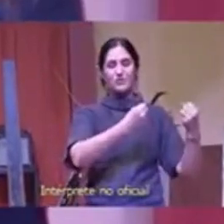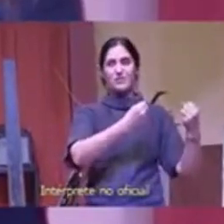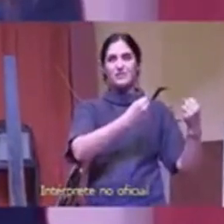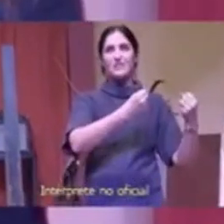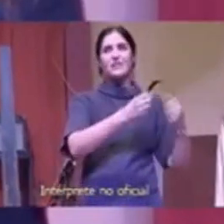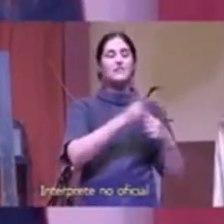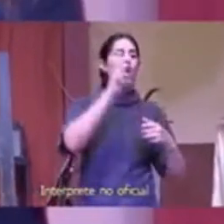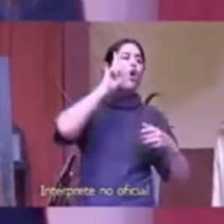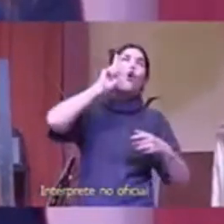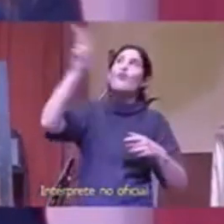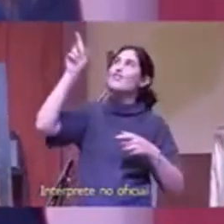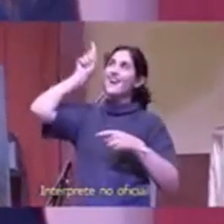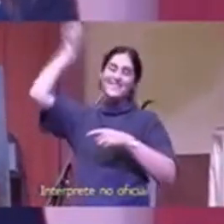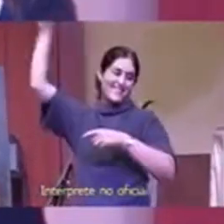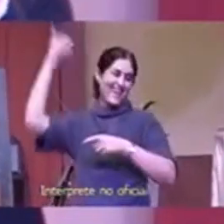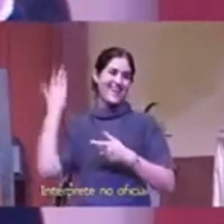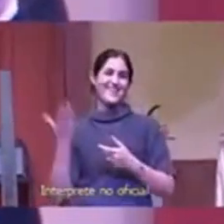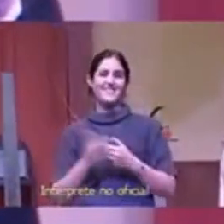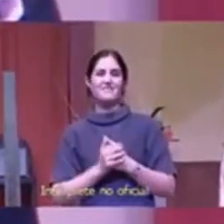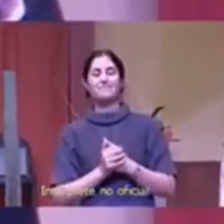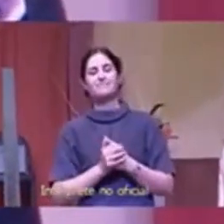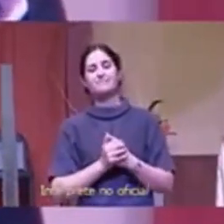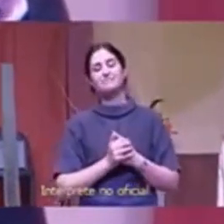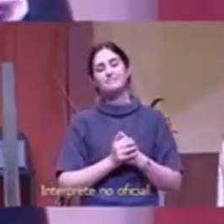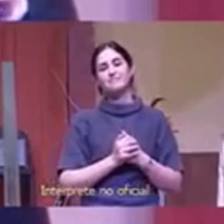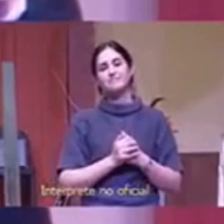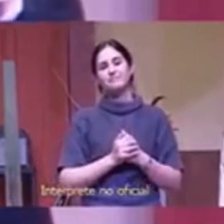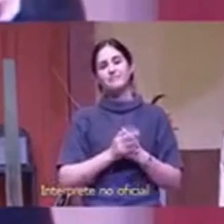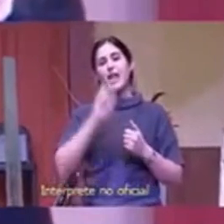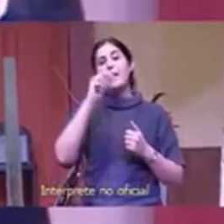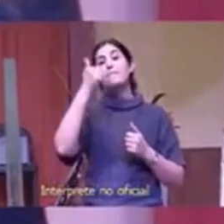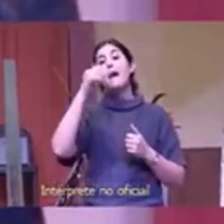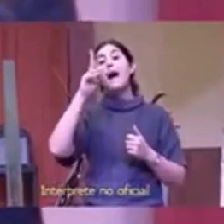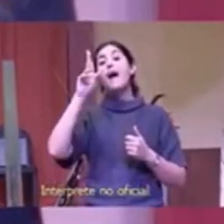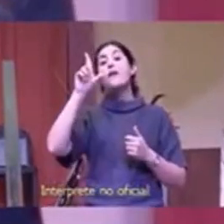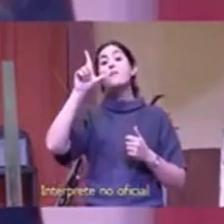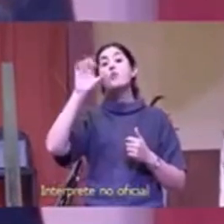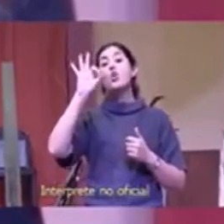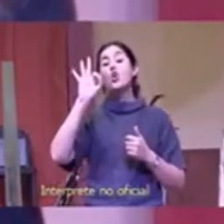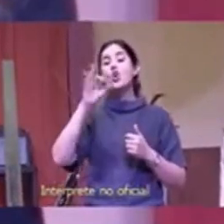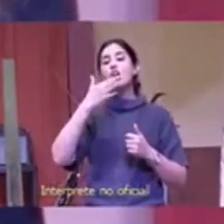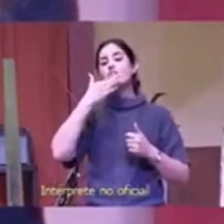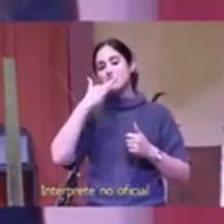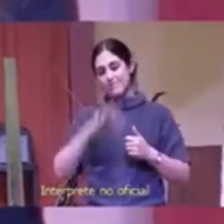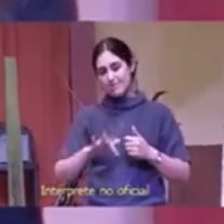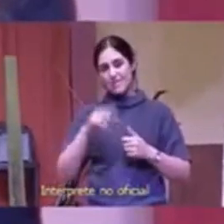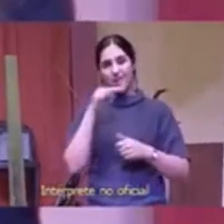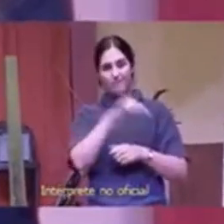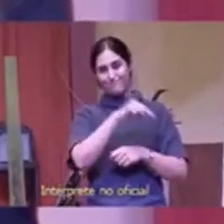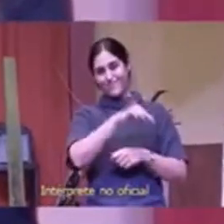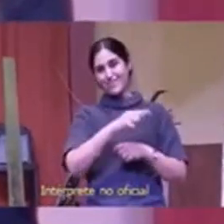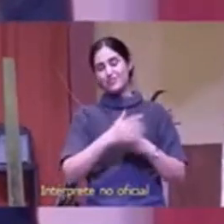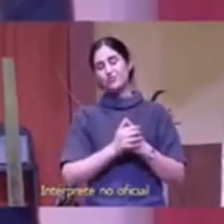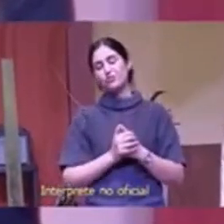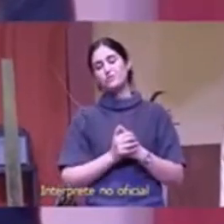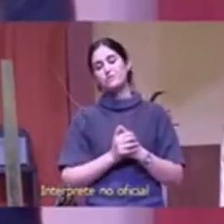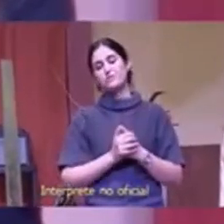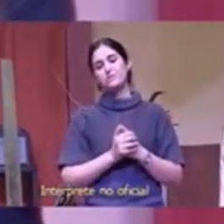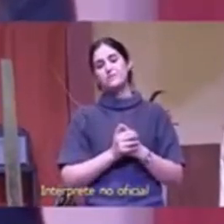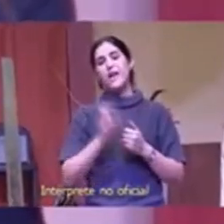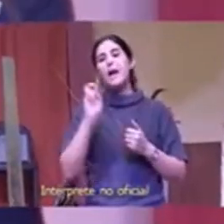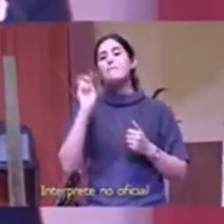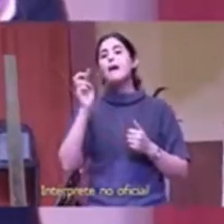el apóstol Pablo entendió eso él dijo todo